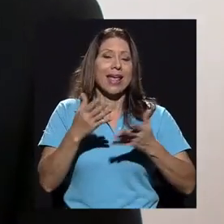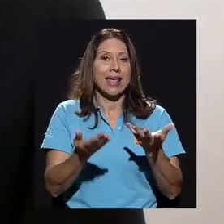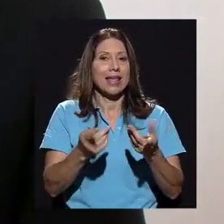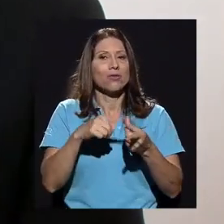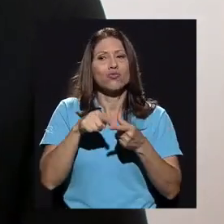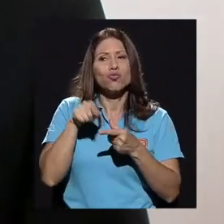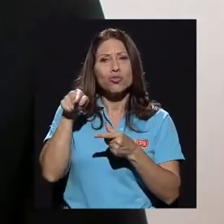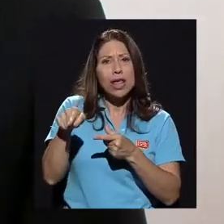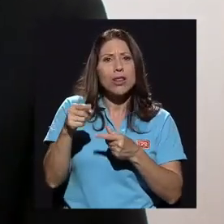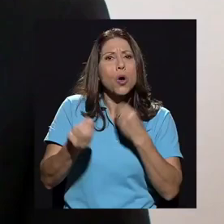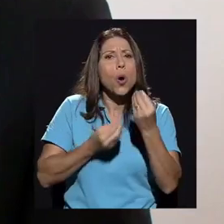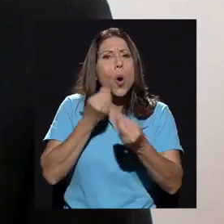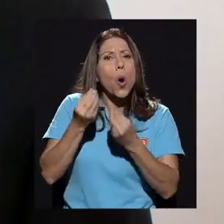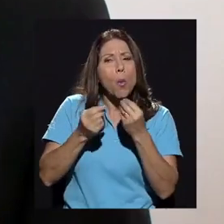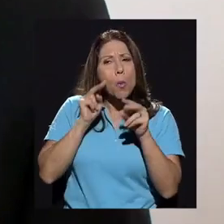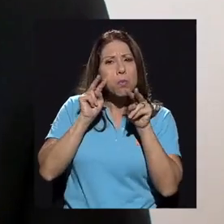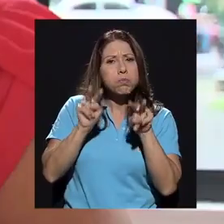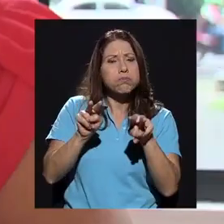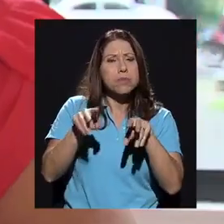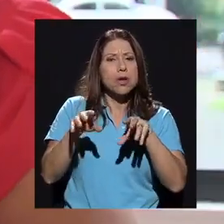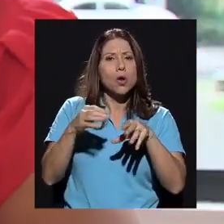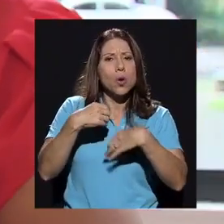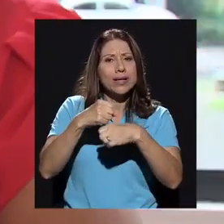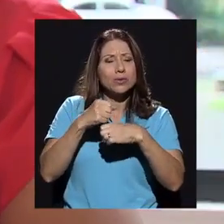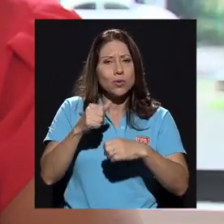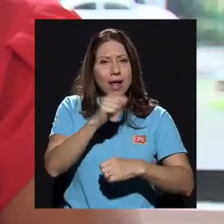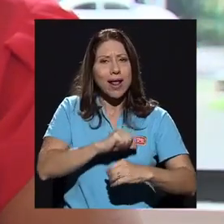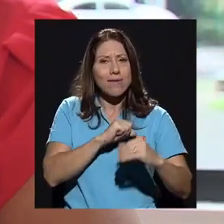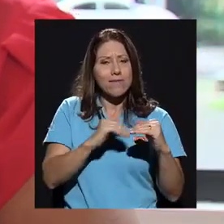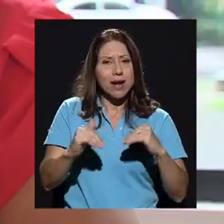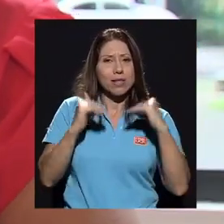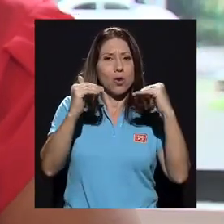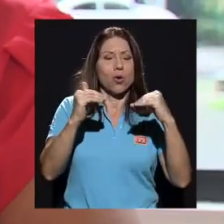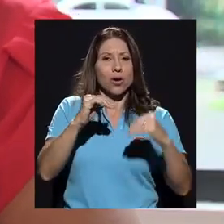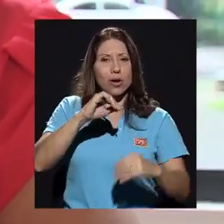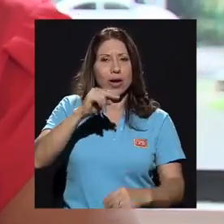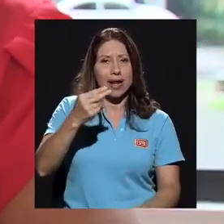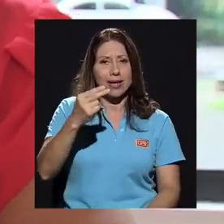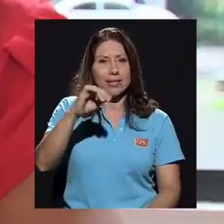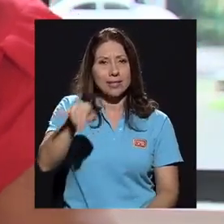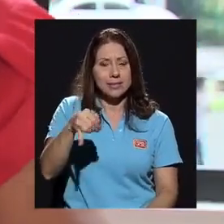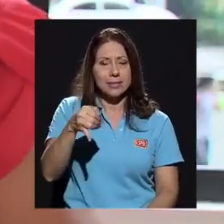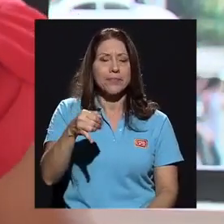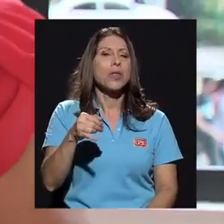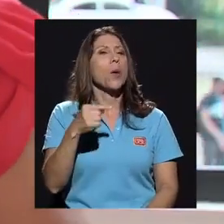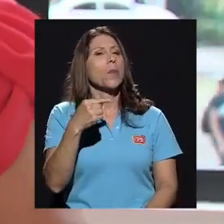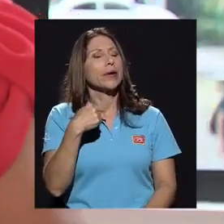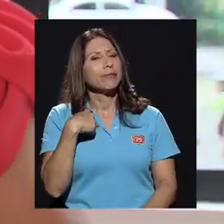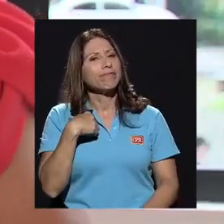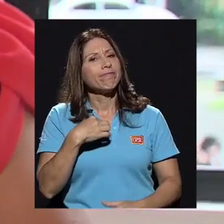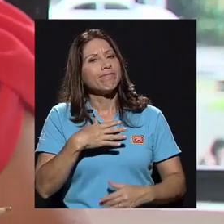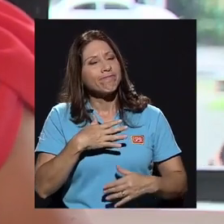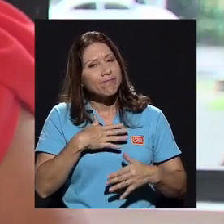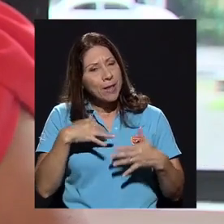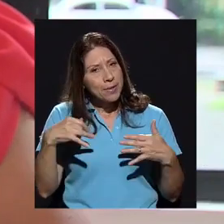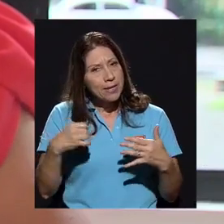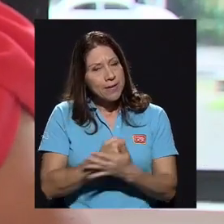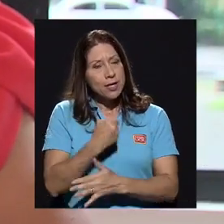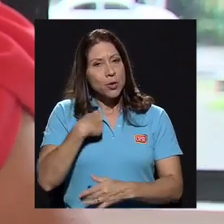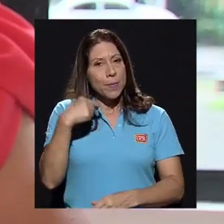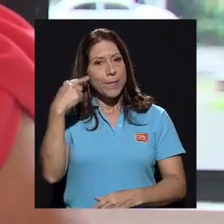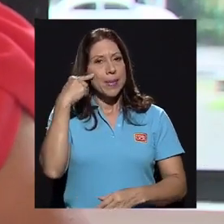Consejo en general en este caso del rector? Bueno, lamentablemente yo pienso que el Consejo se